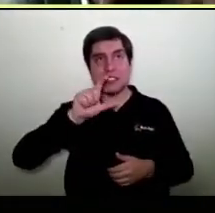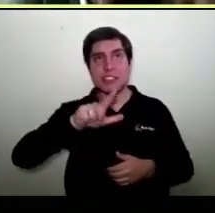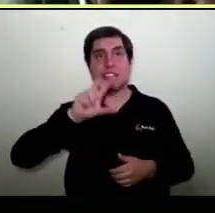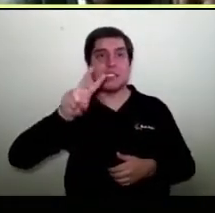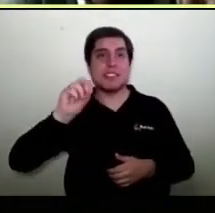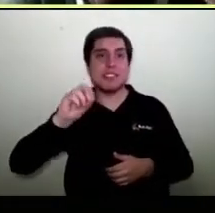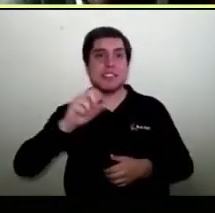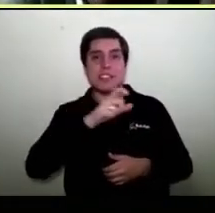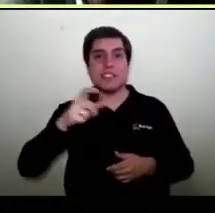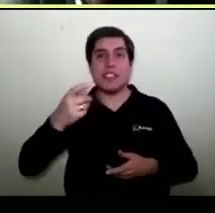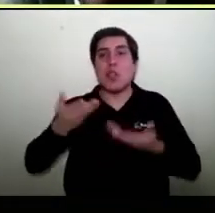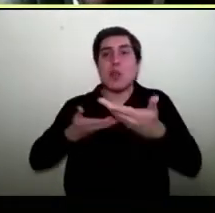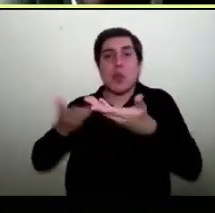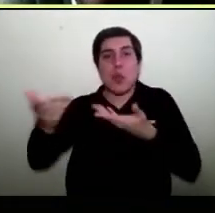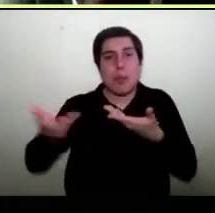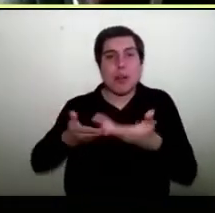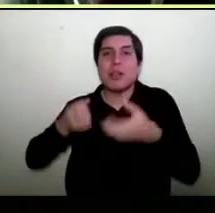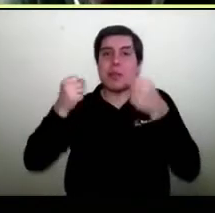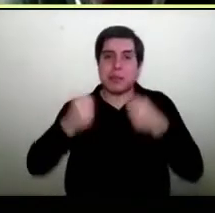cuales puedo compartir.